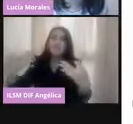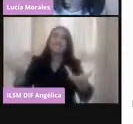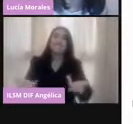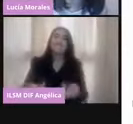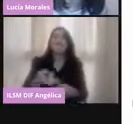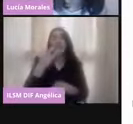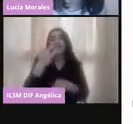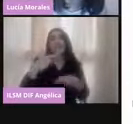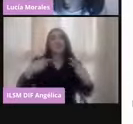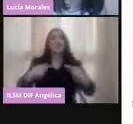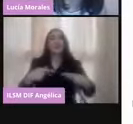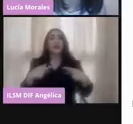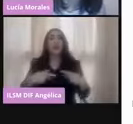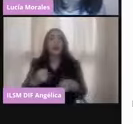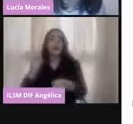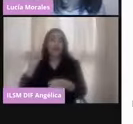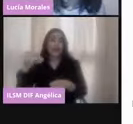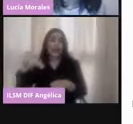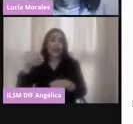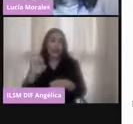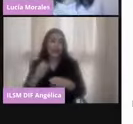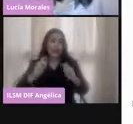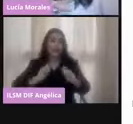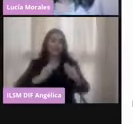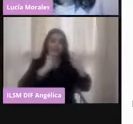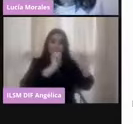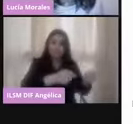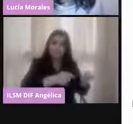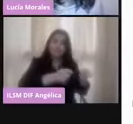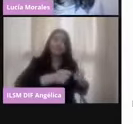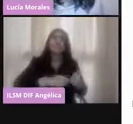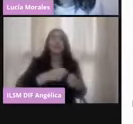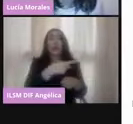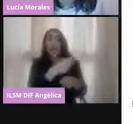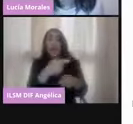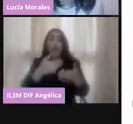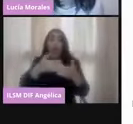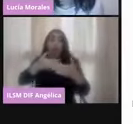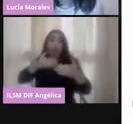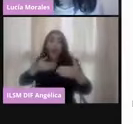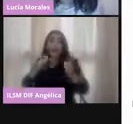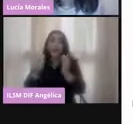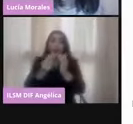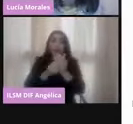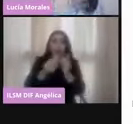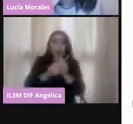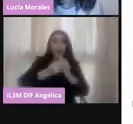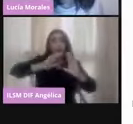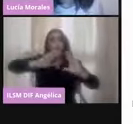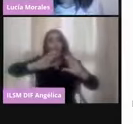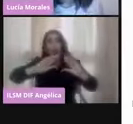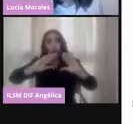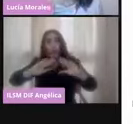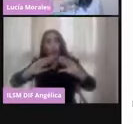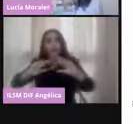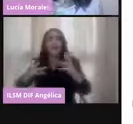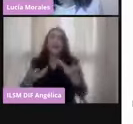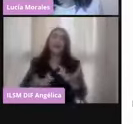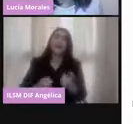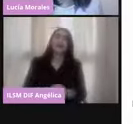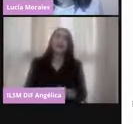acreditadas por el Instituto Nacional Electoral que reciben un curso de capacitación antes de poder